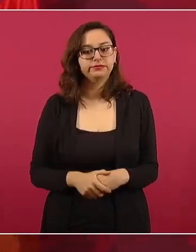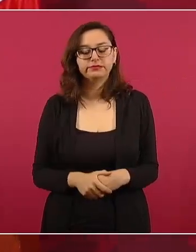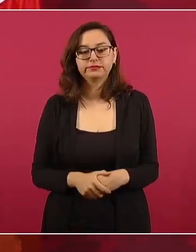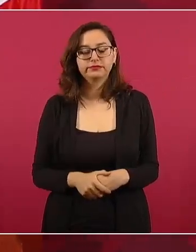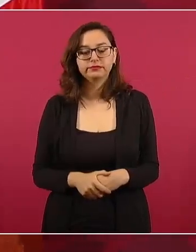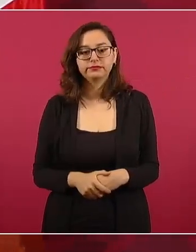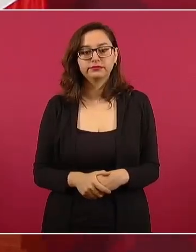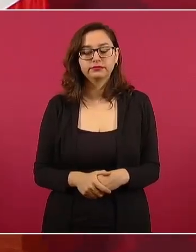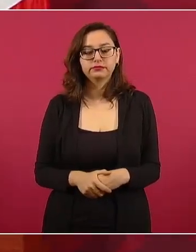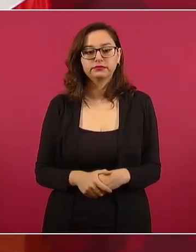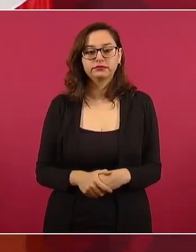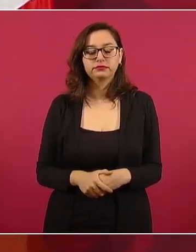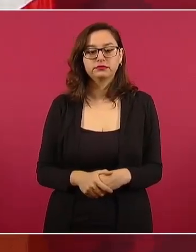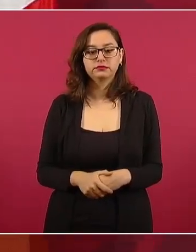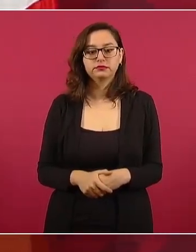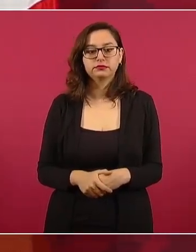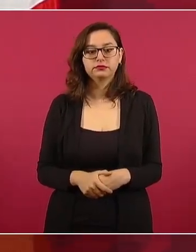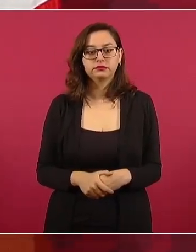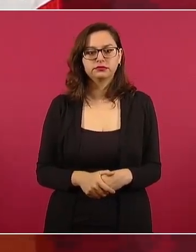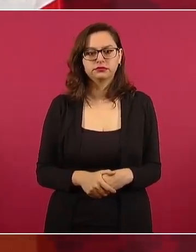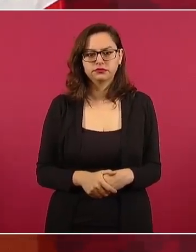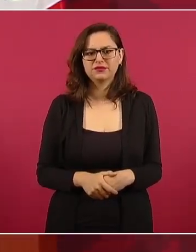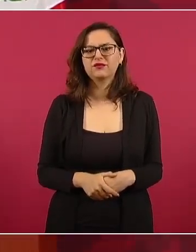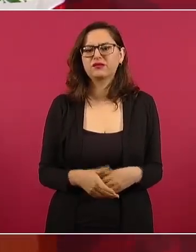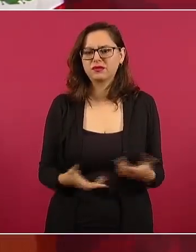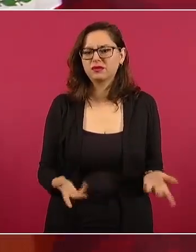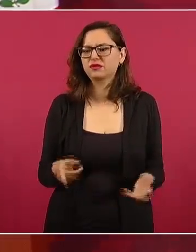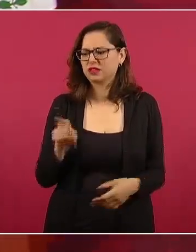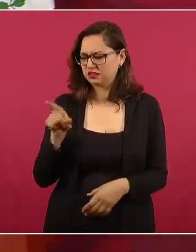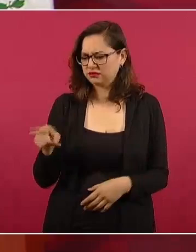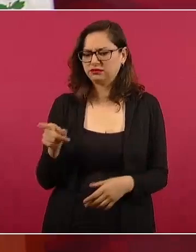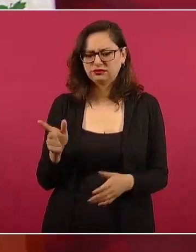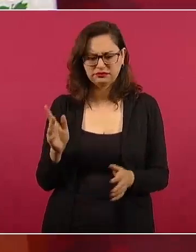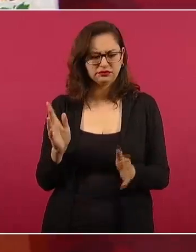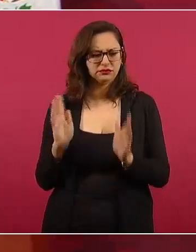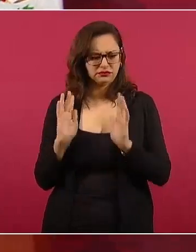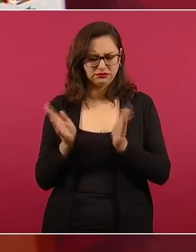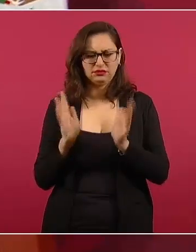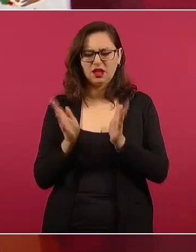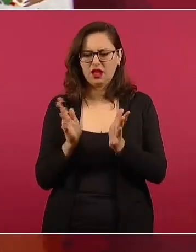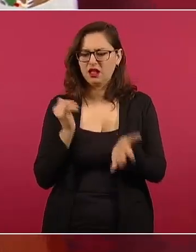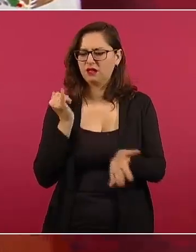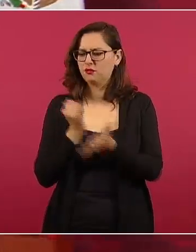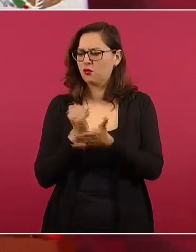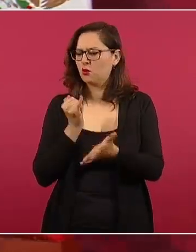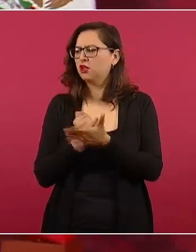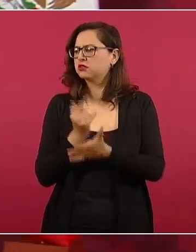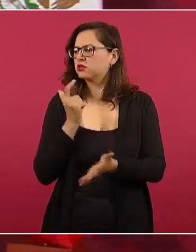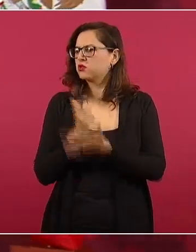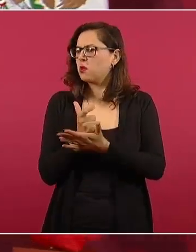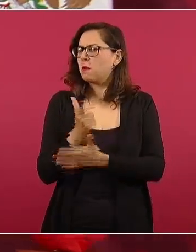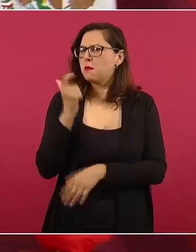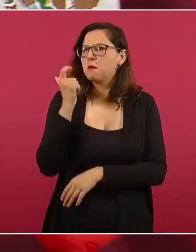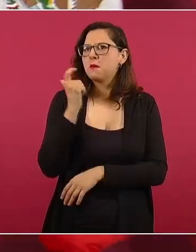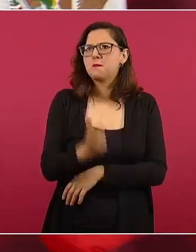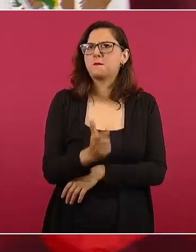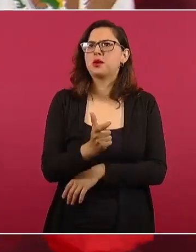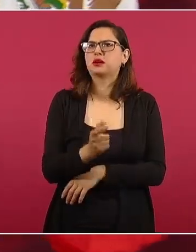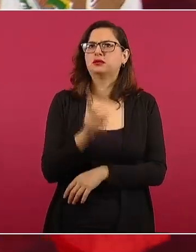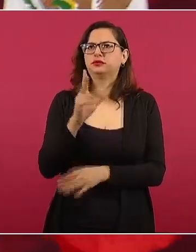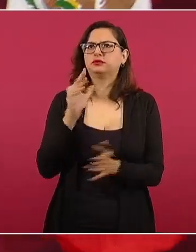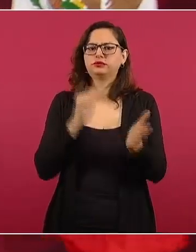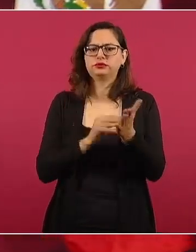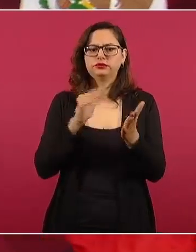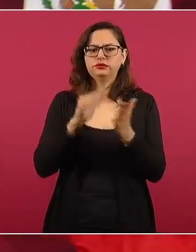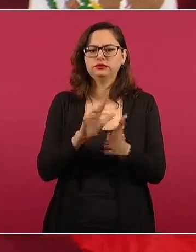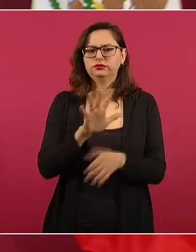Se pagaron impuestos por dos millones 500